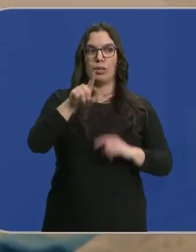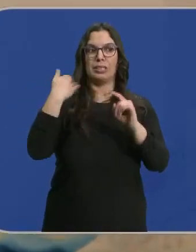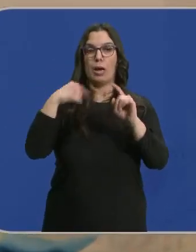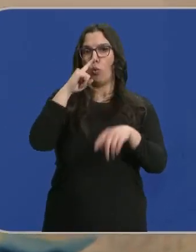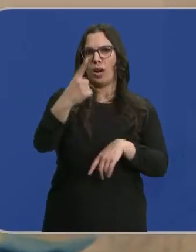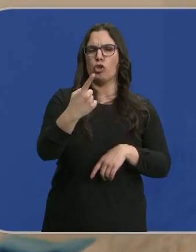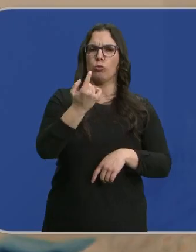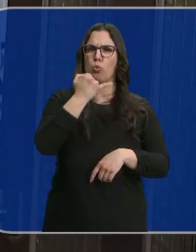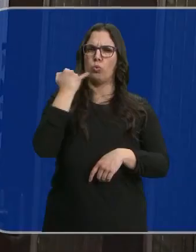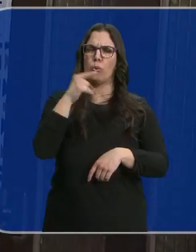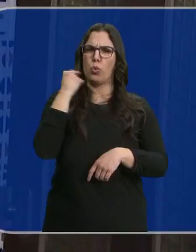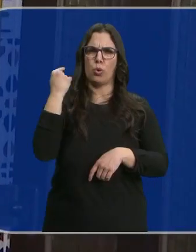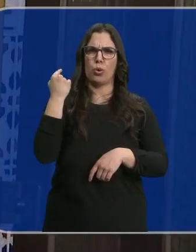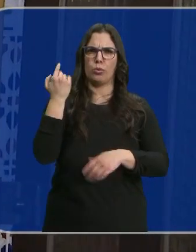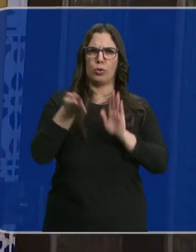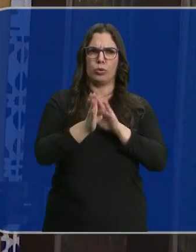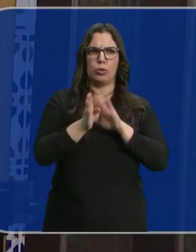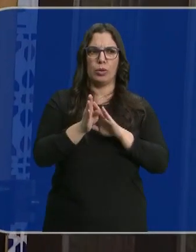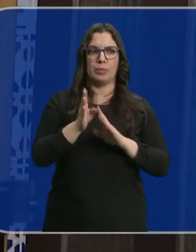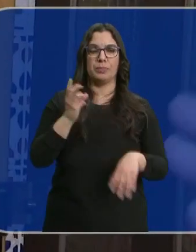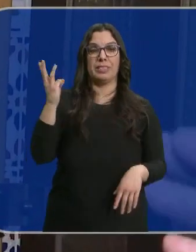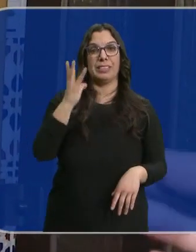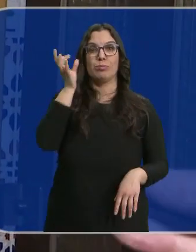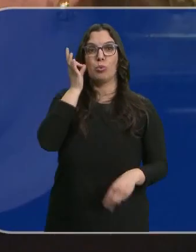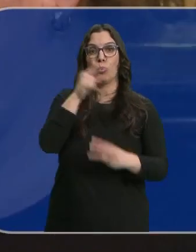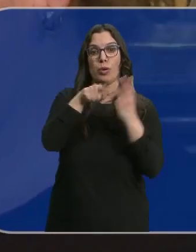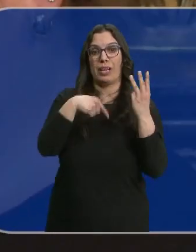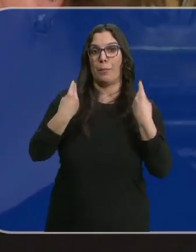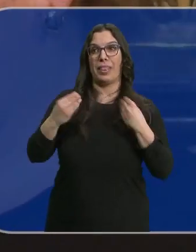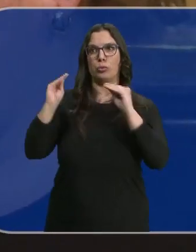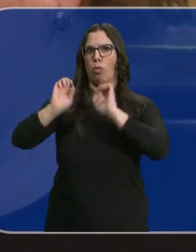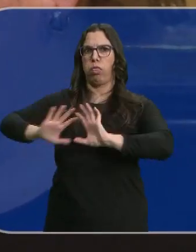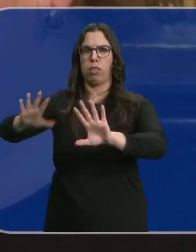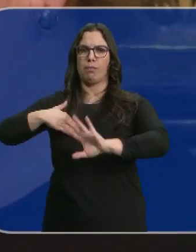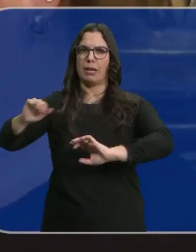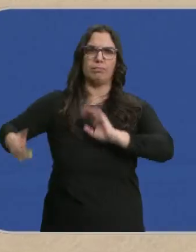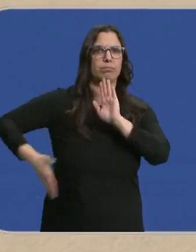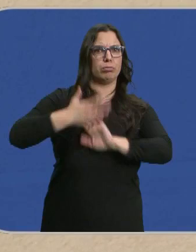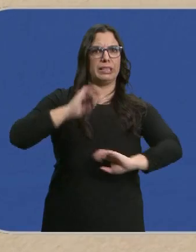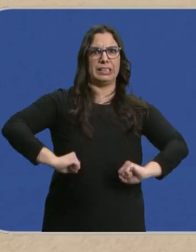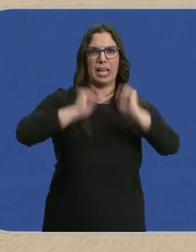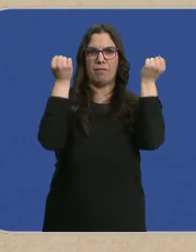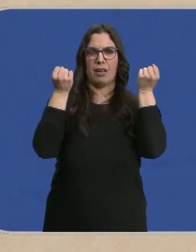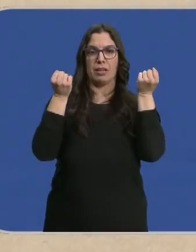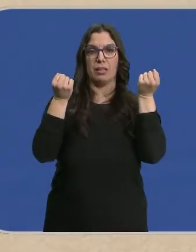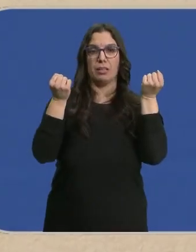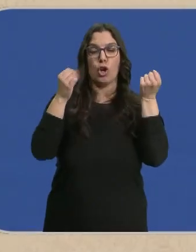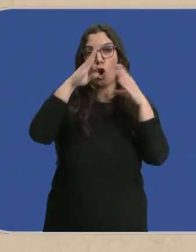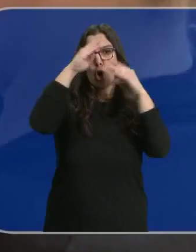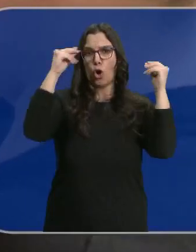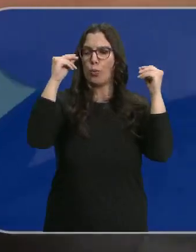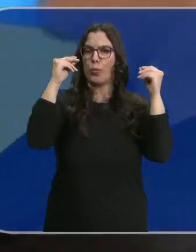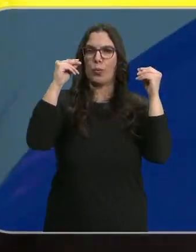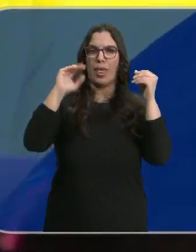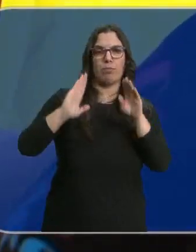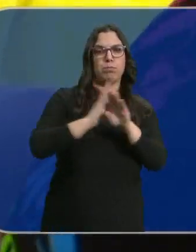herida sigue abierta. Tatiana, Olena y Margarita dejaban atrás su vida para ponerse a salvo. Pasar página para ellas no